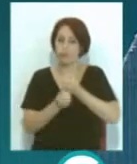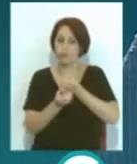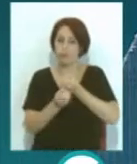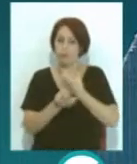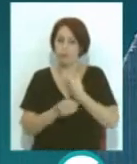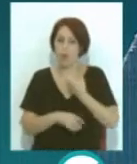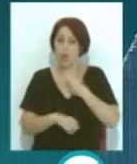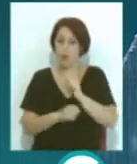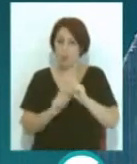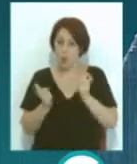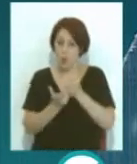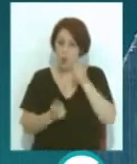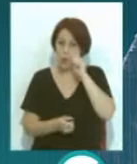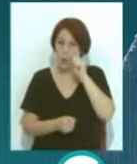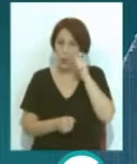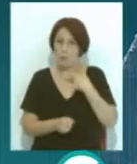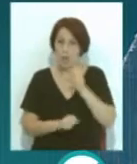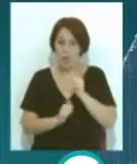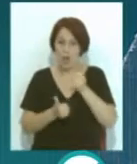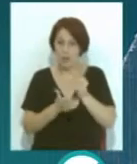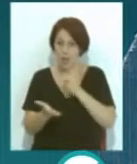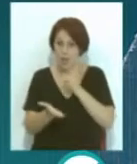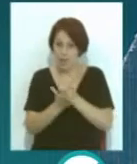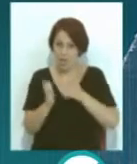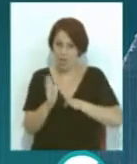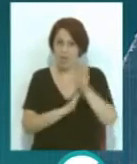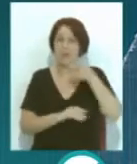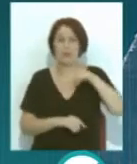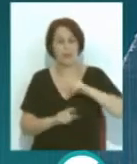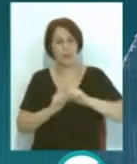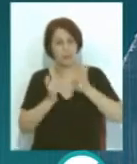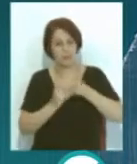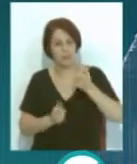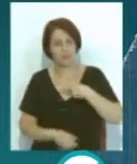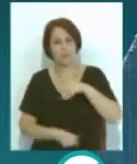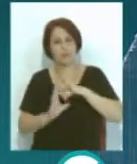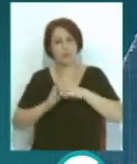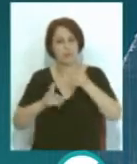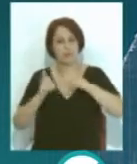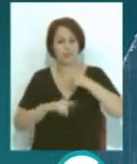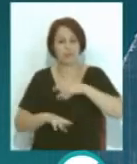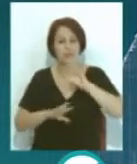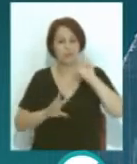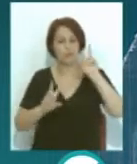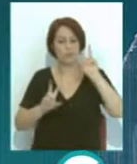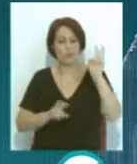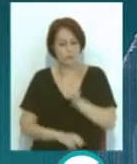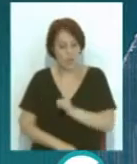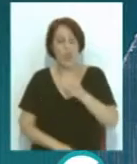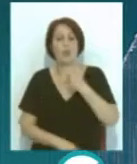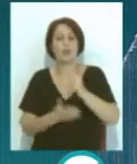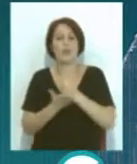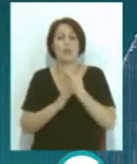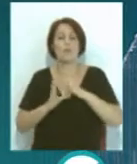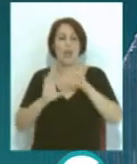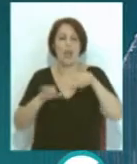reactiva el sector del turismo y con él también el sector de los cruceros que regresarán al puerto de Cádiz